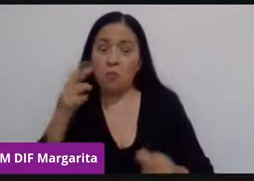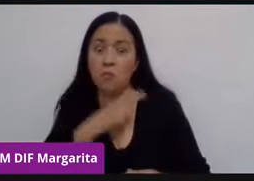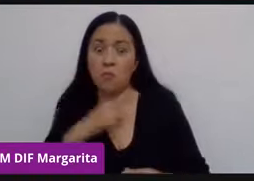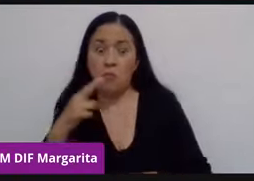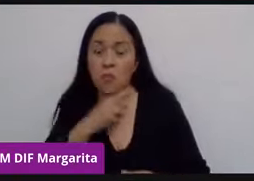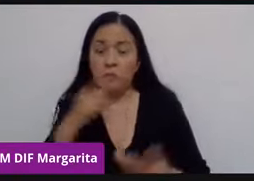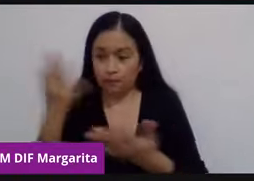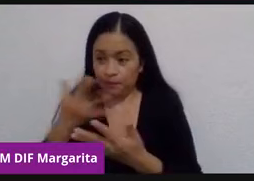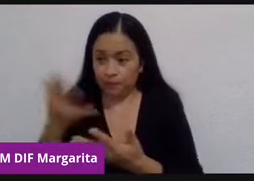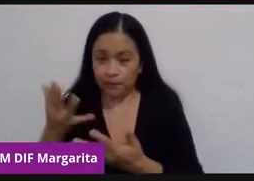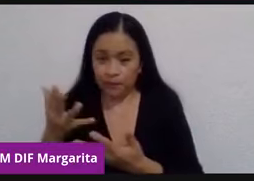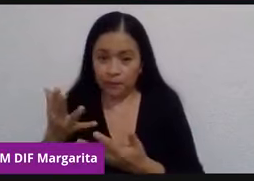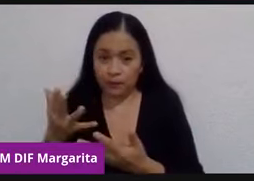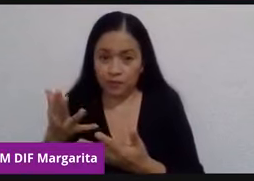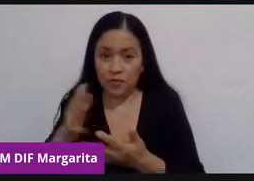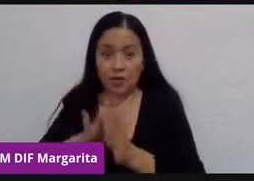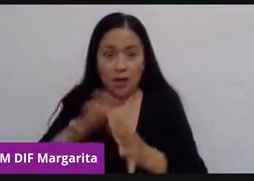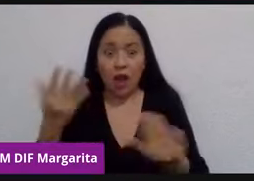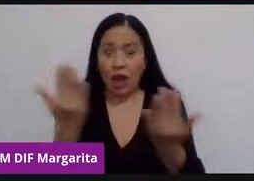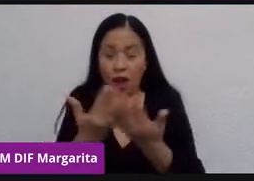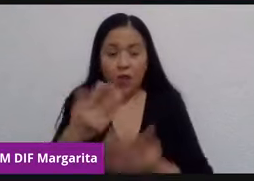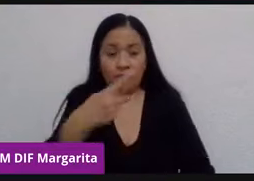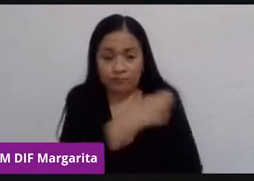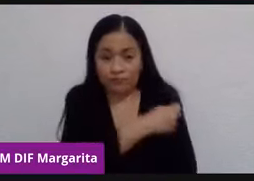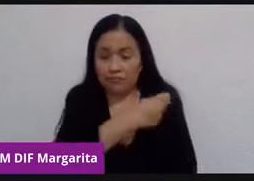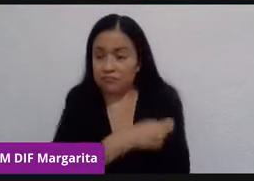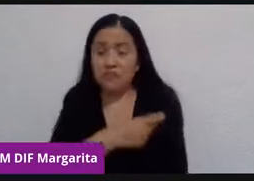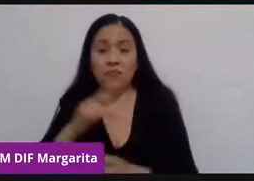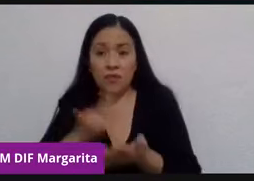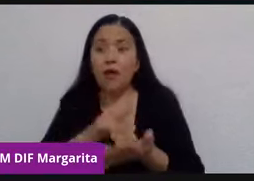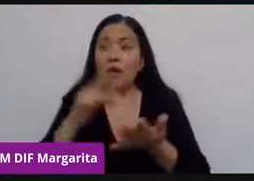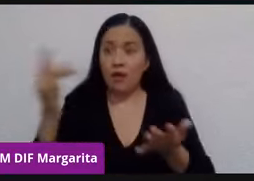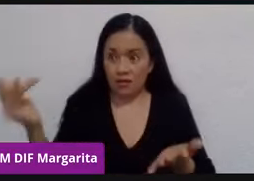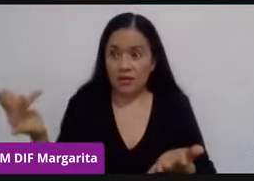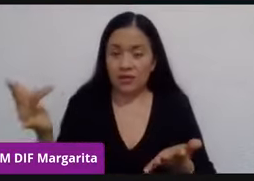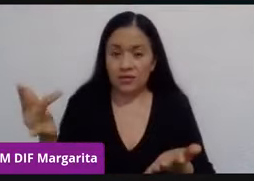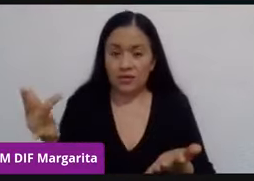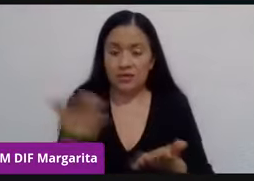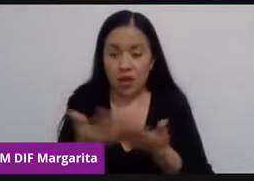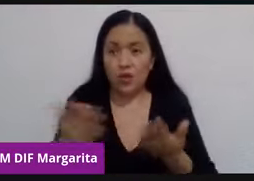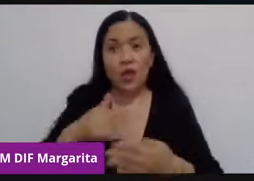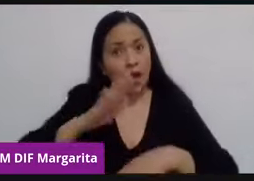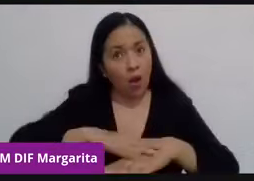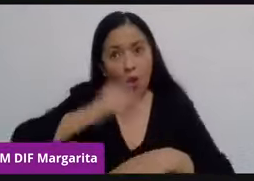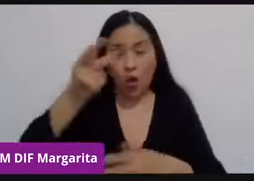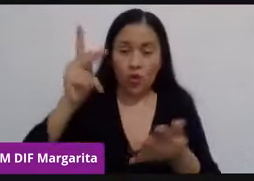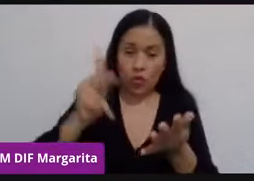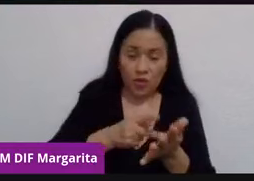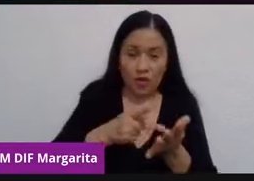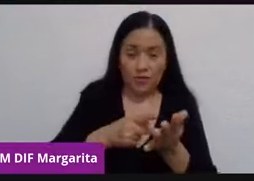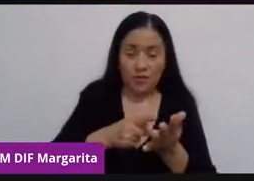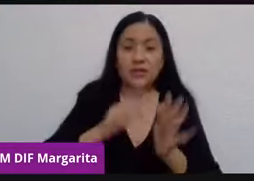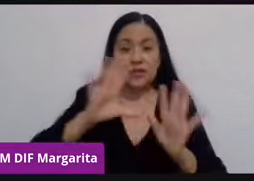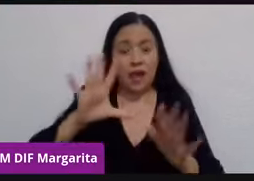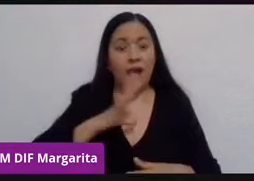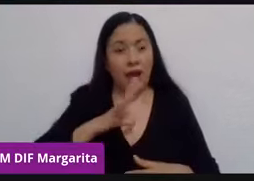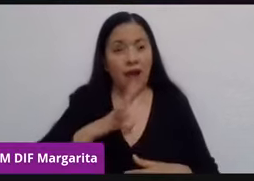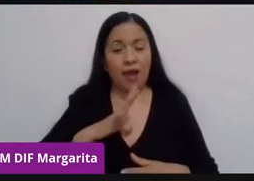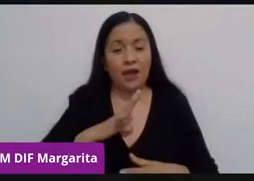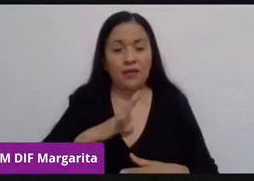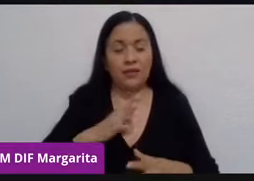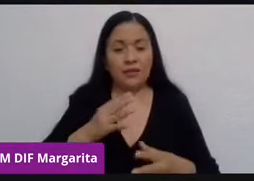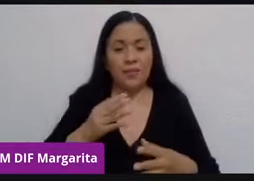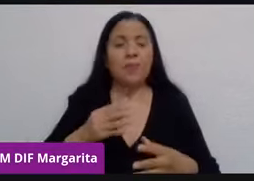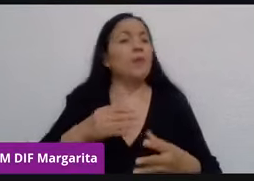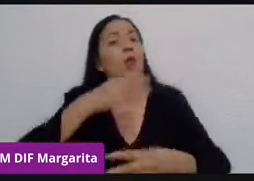realmente reactivando economías y que hoy día están logrando que vuelva a haber esta vida social, que vuelva a haber un